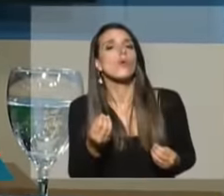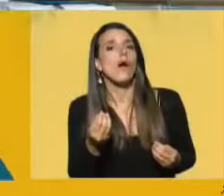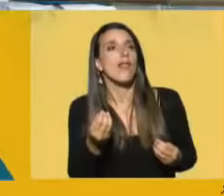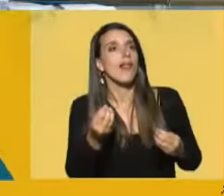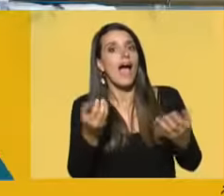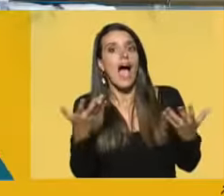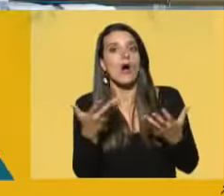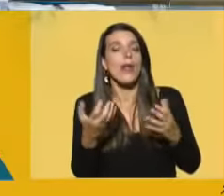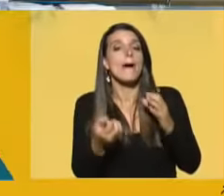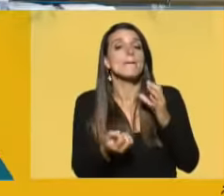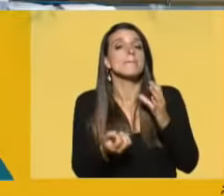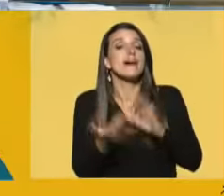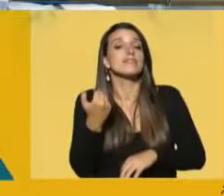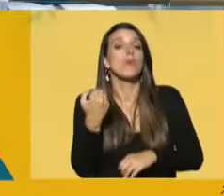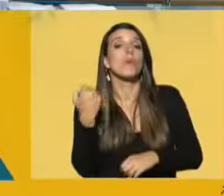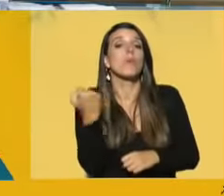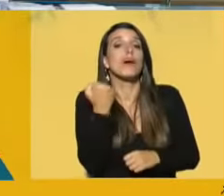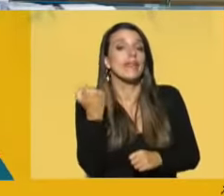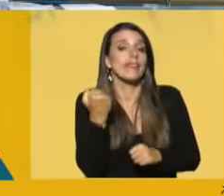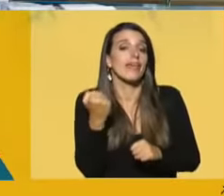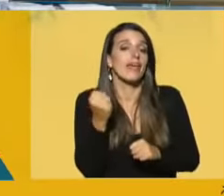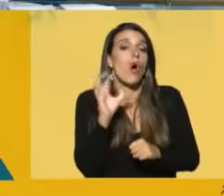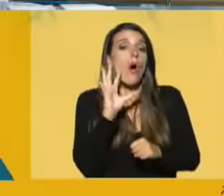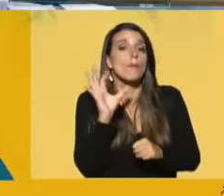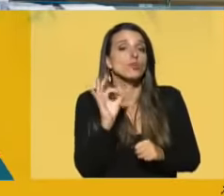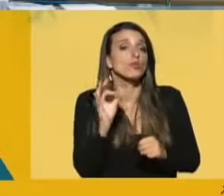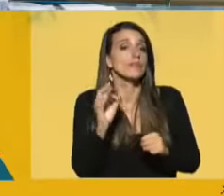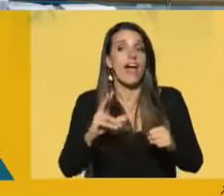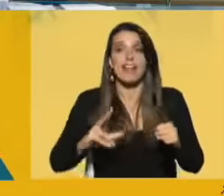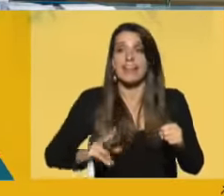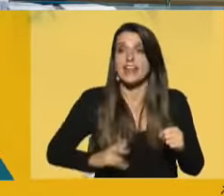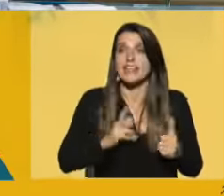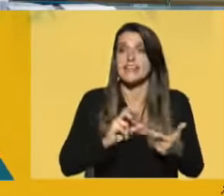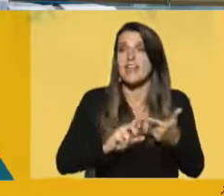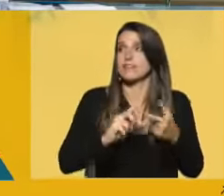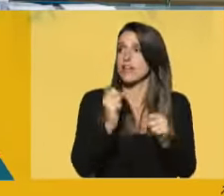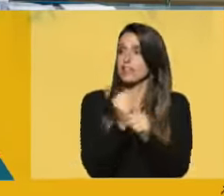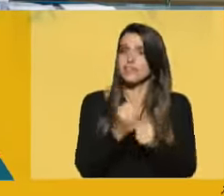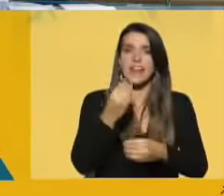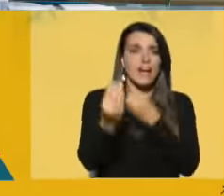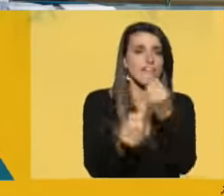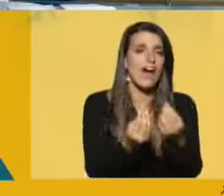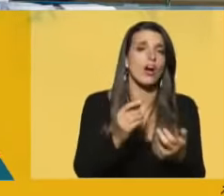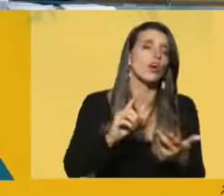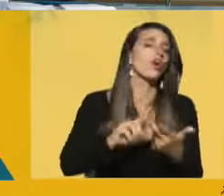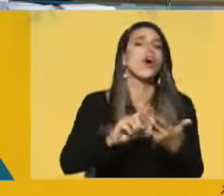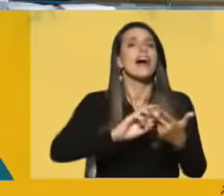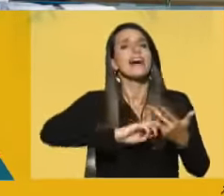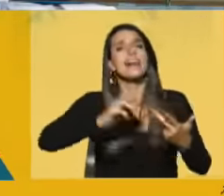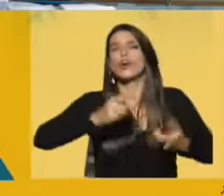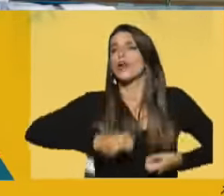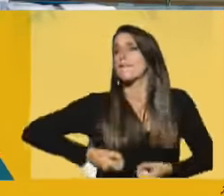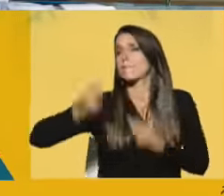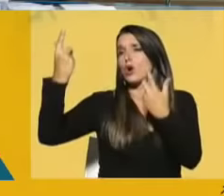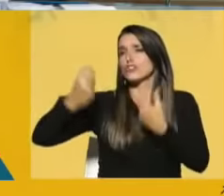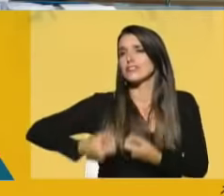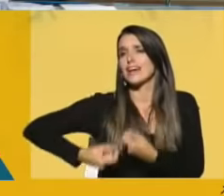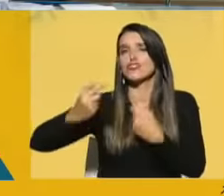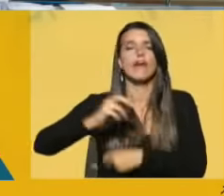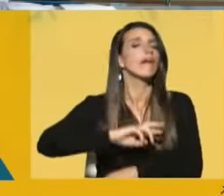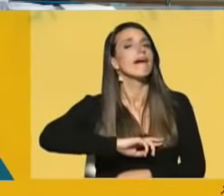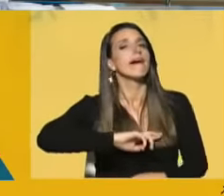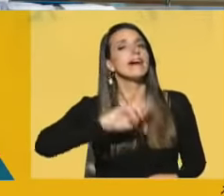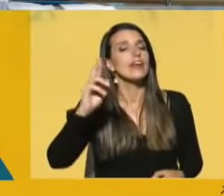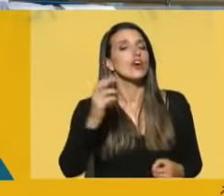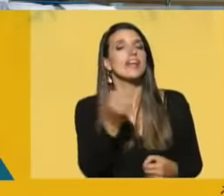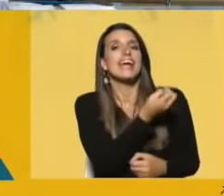generación de posibilidades en cuanto a generación de riqueza, generación de empleo, se han batido récord en exportaciones, se ha batido récord